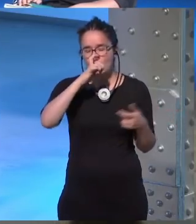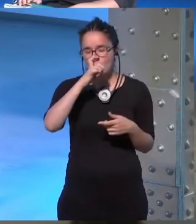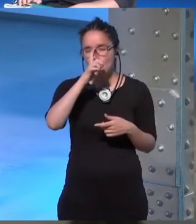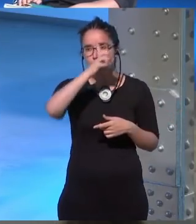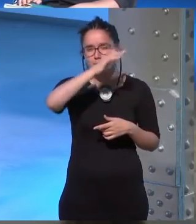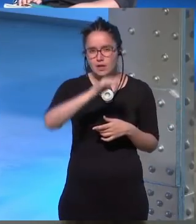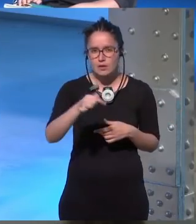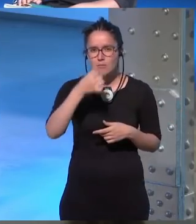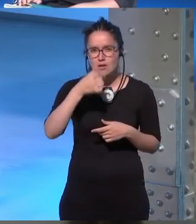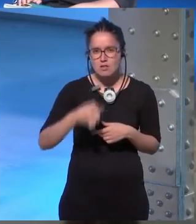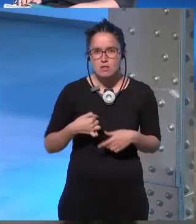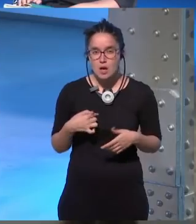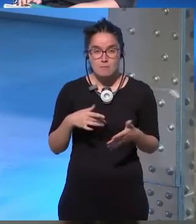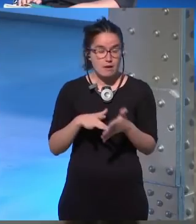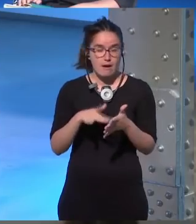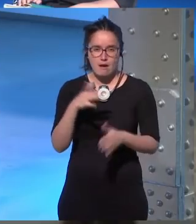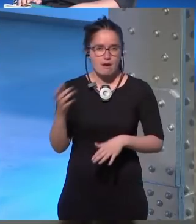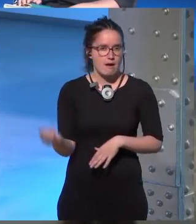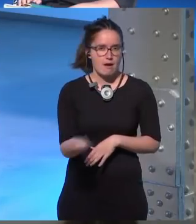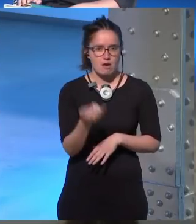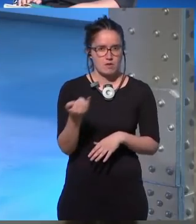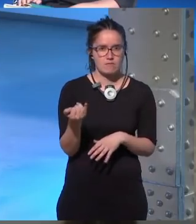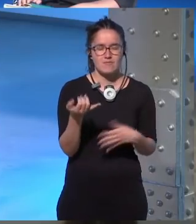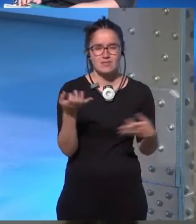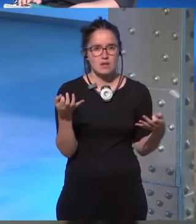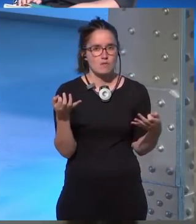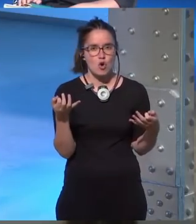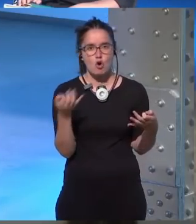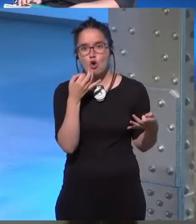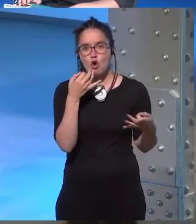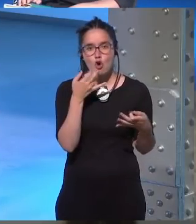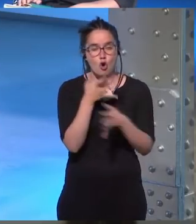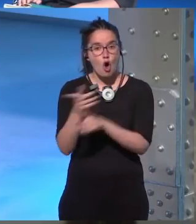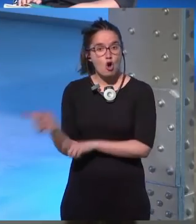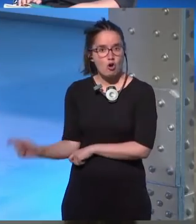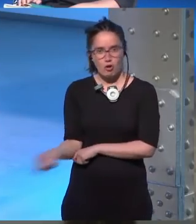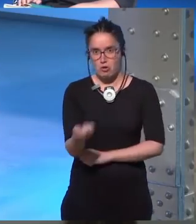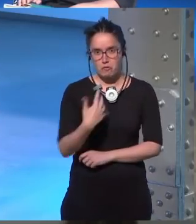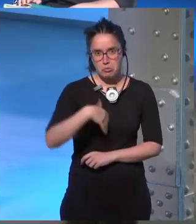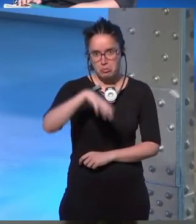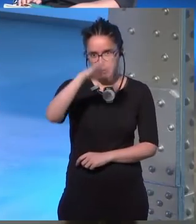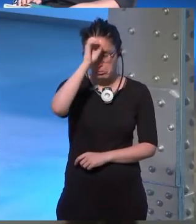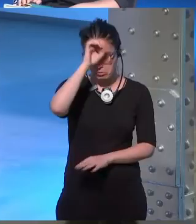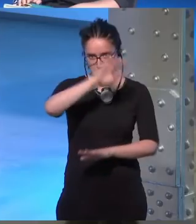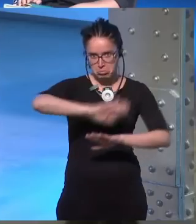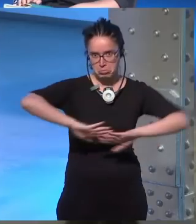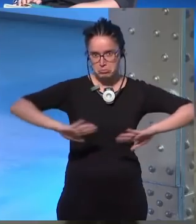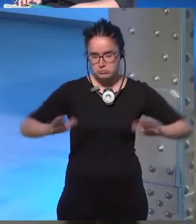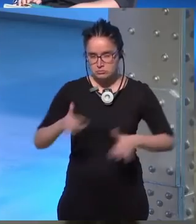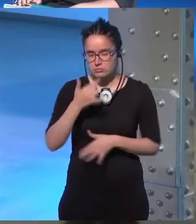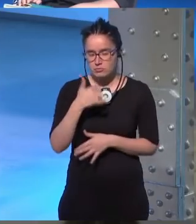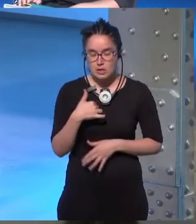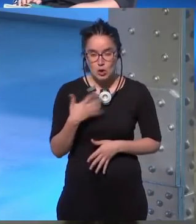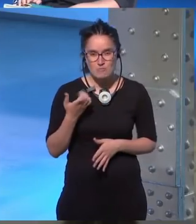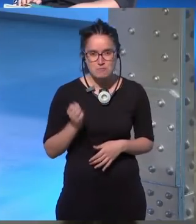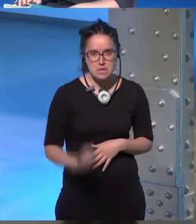una vez que ella me decía para ser ejecutiva tengo que jugar al golf y yo no sé jugar al golf y ella me dijo